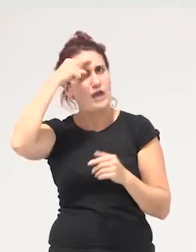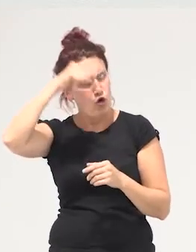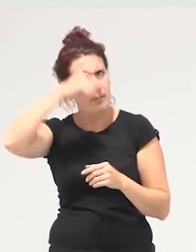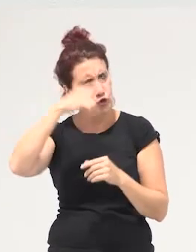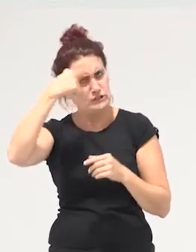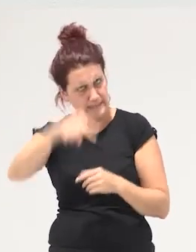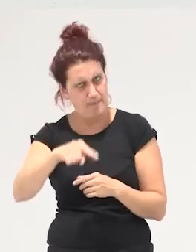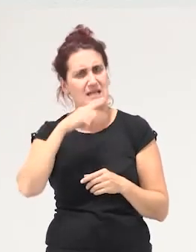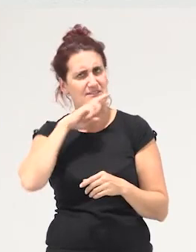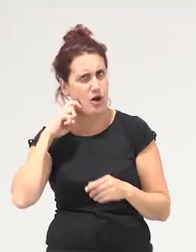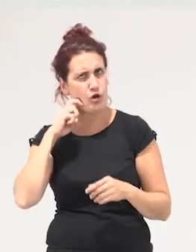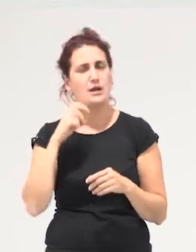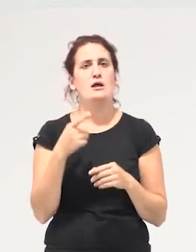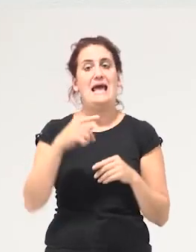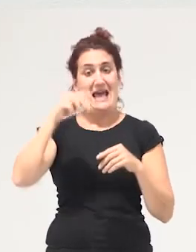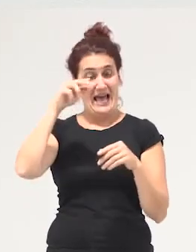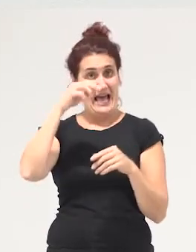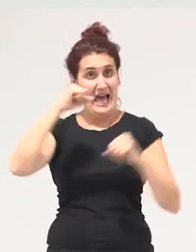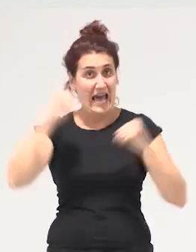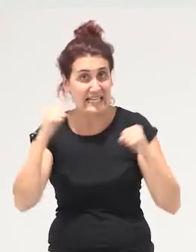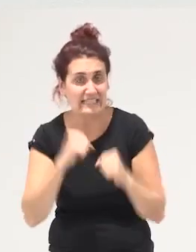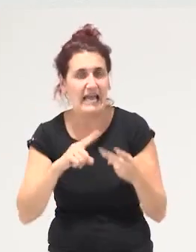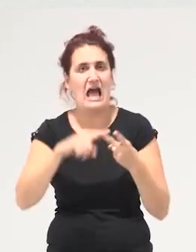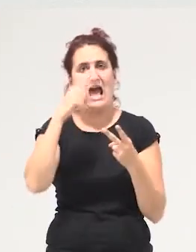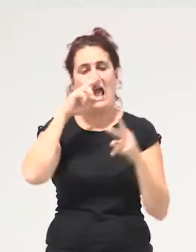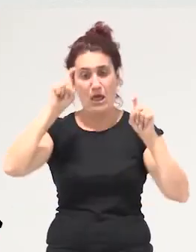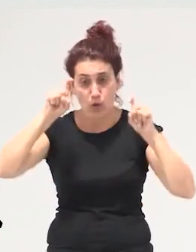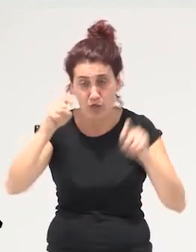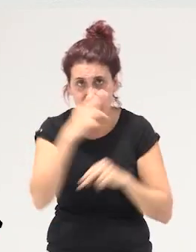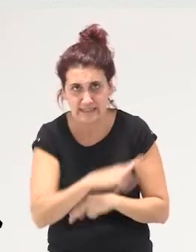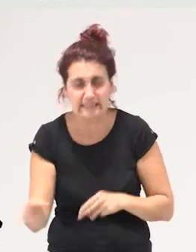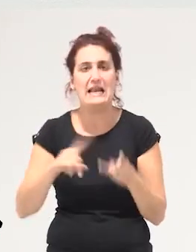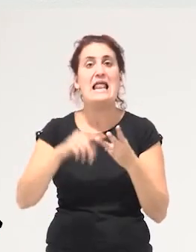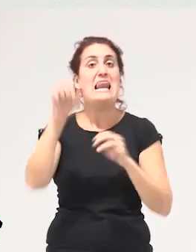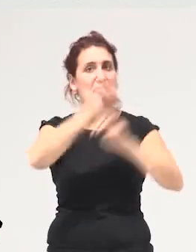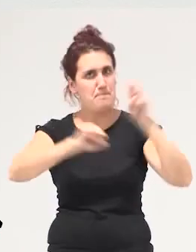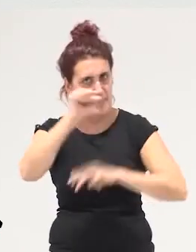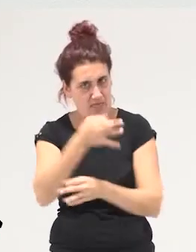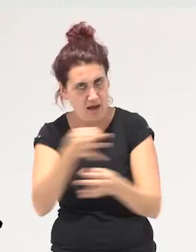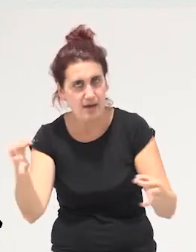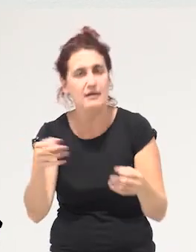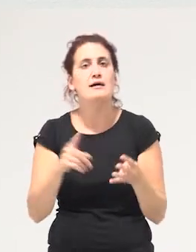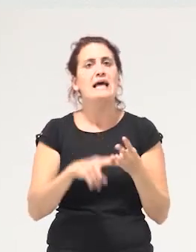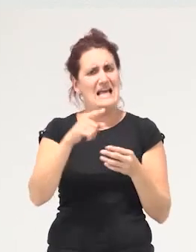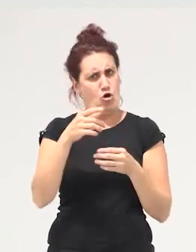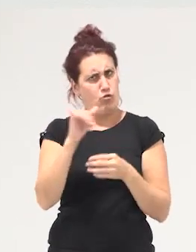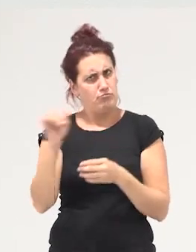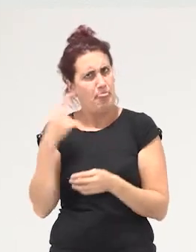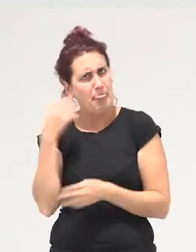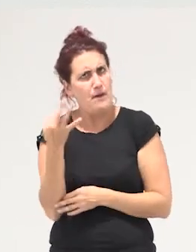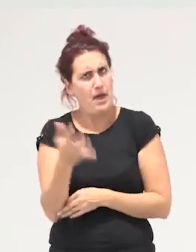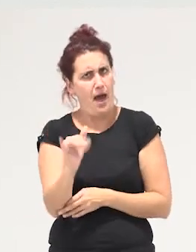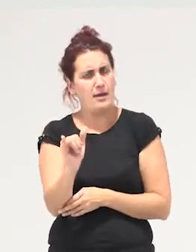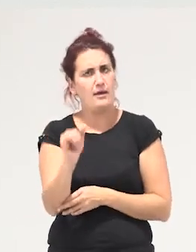valoren geriatría educación infantil limpieza especializada ciertas profesiones deberían existir y un montón